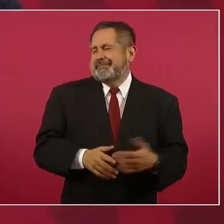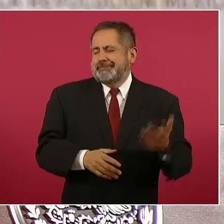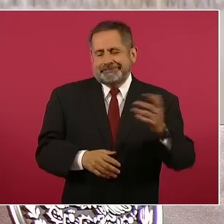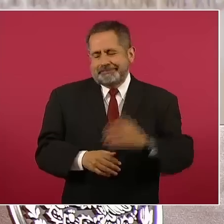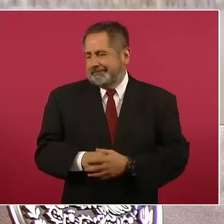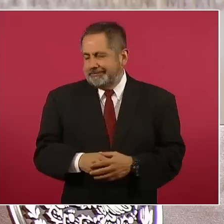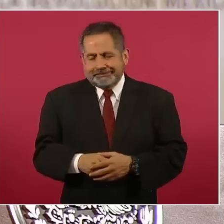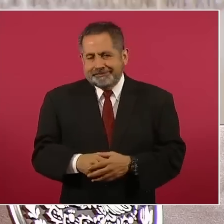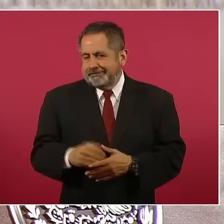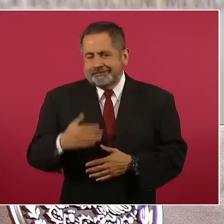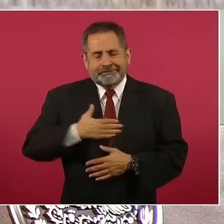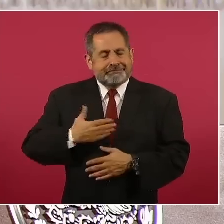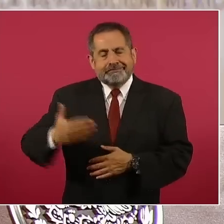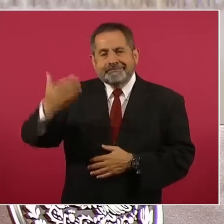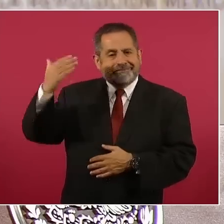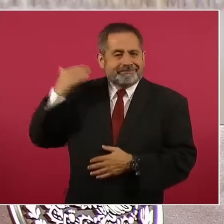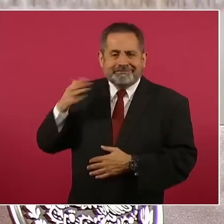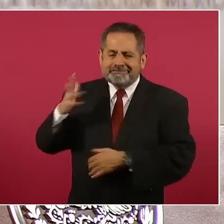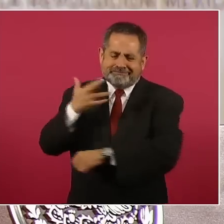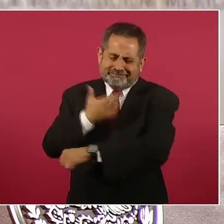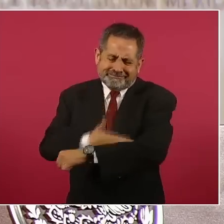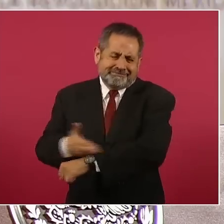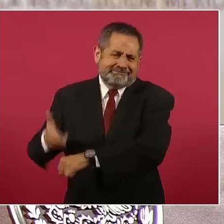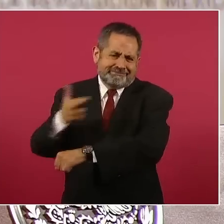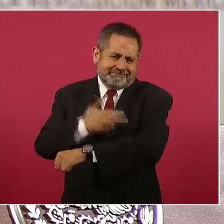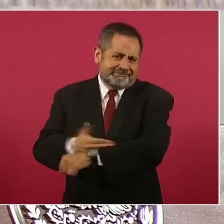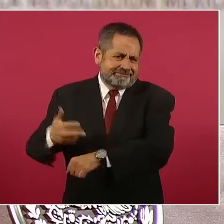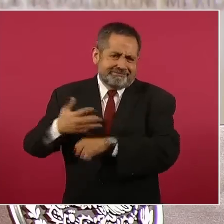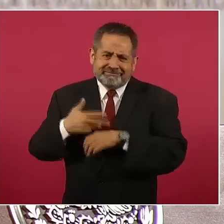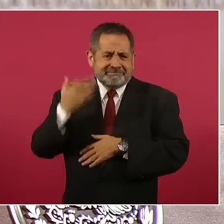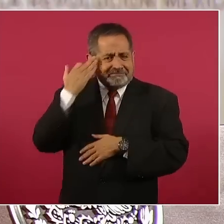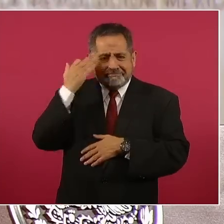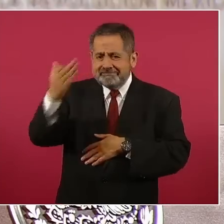llevamos ya tiempo,